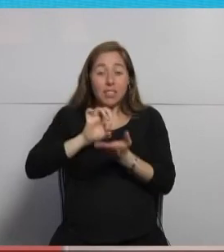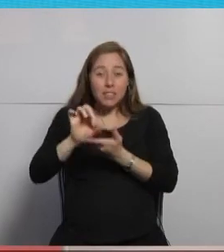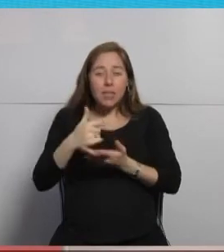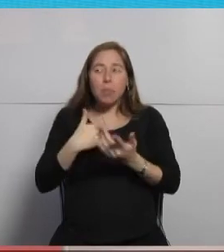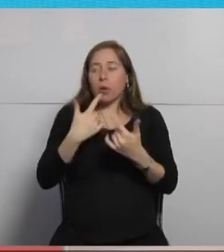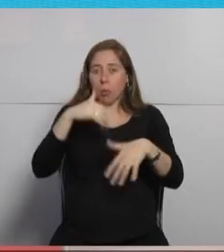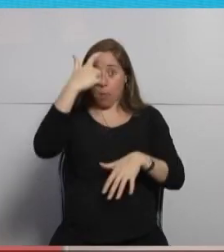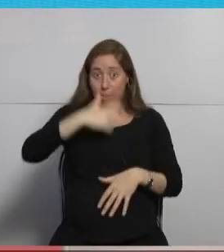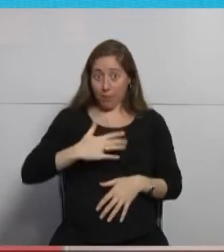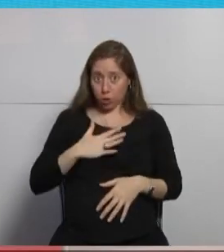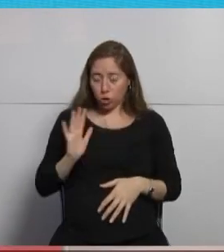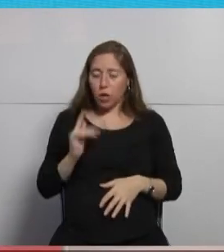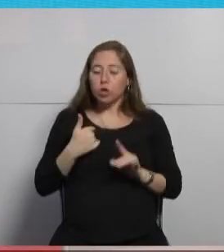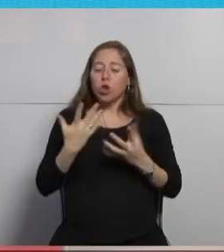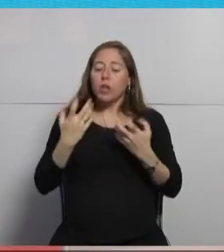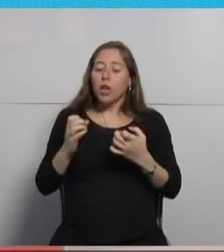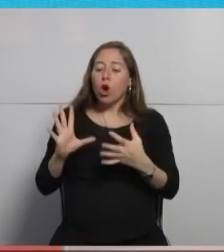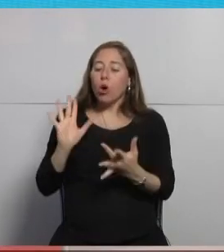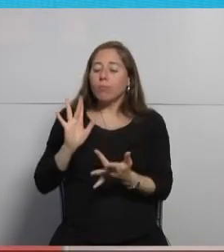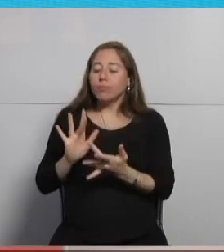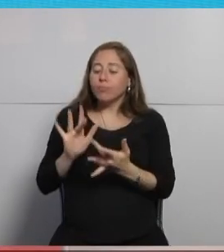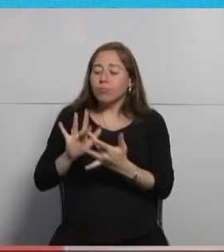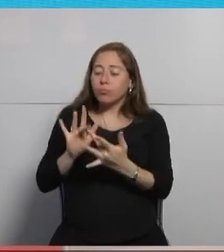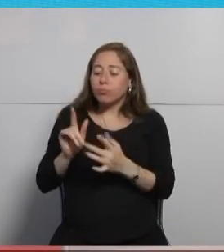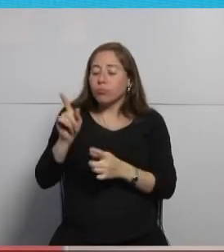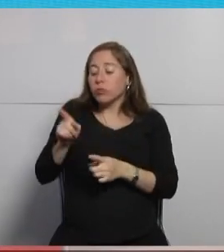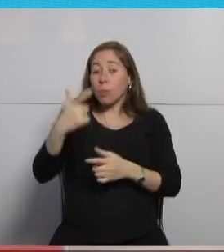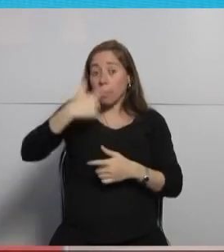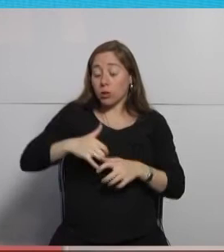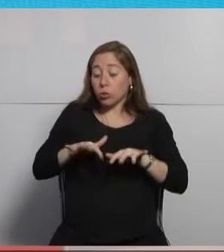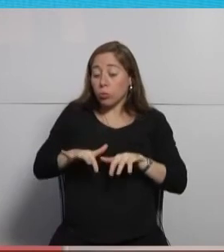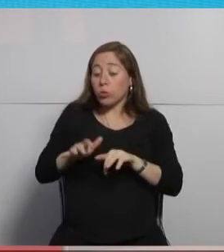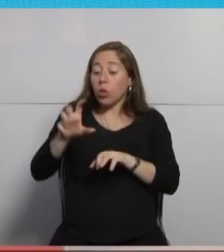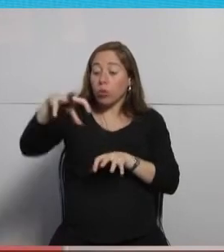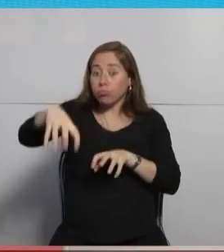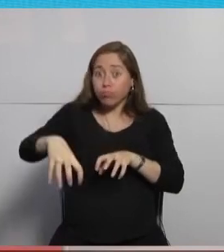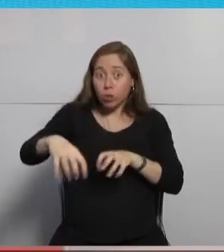que quiere conectar un microservicio con un MongoDB entonces